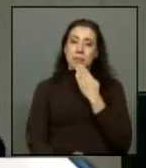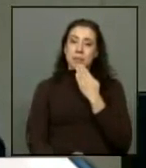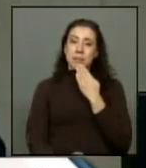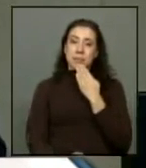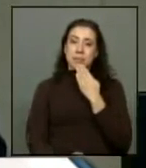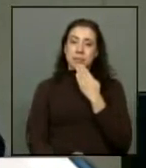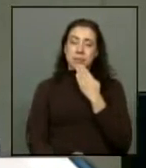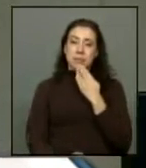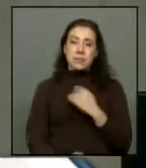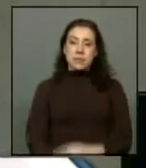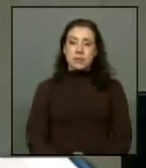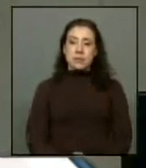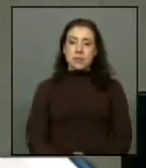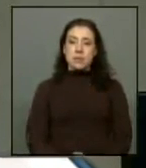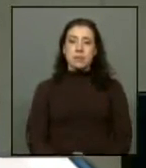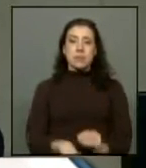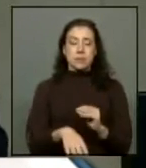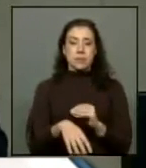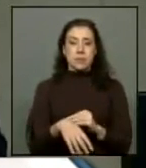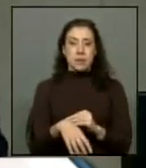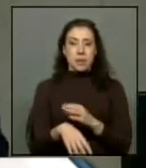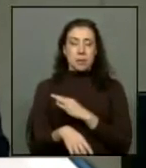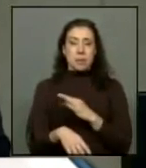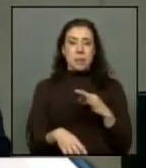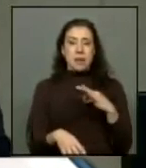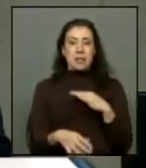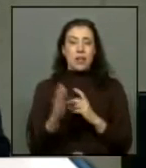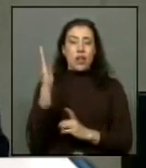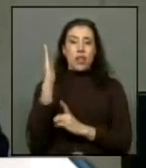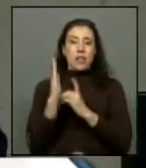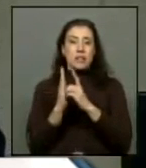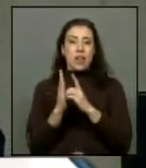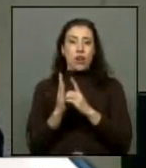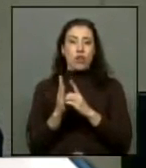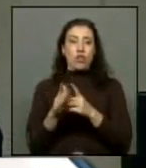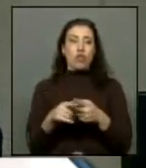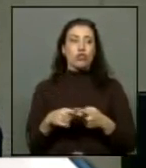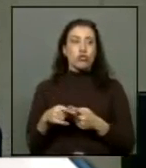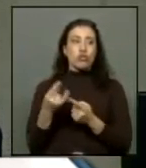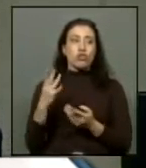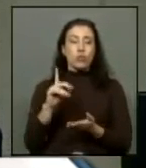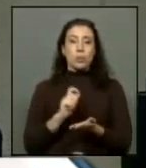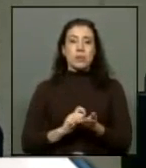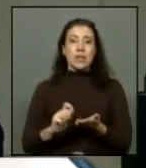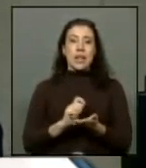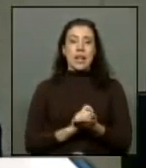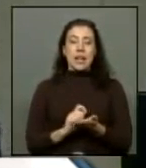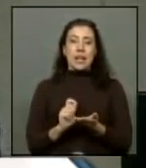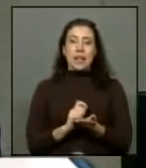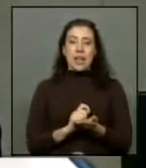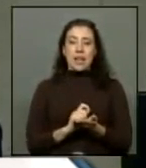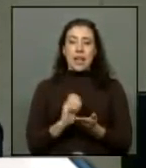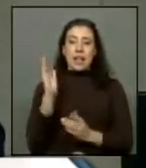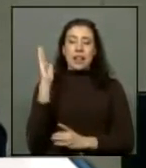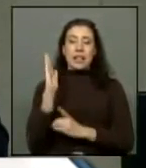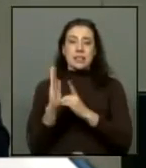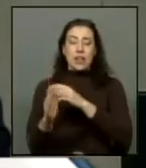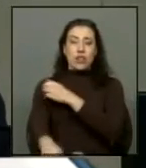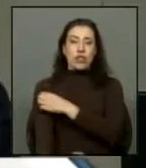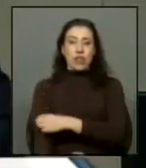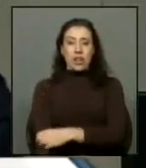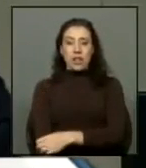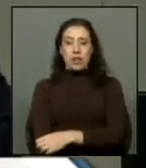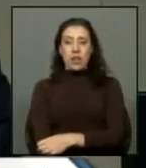por intermedio suyo, se oficie al Ministerio de Desarrollo Social y a la Subsecretaría de Desarrollo Regional